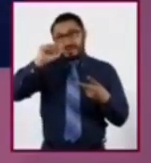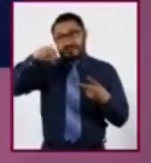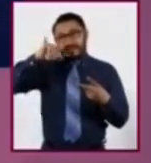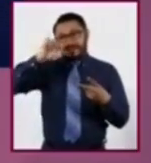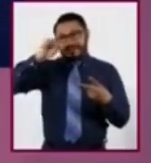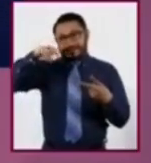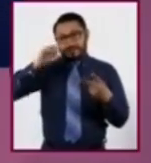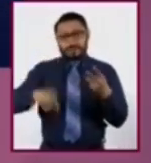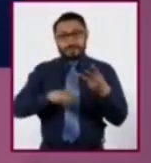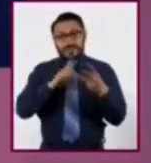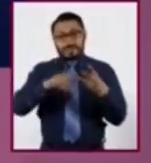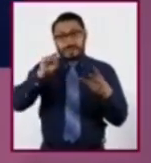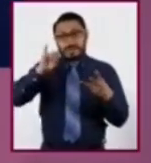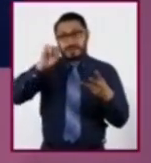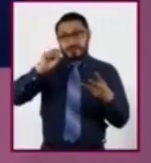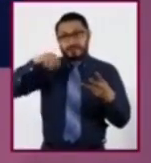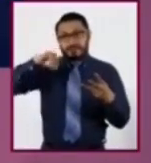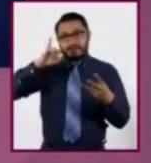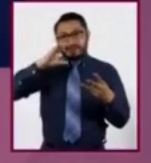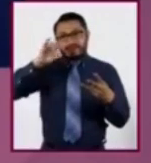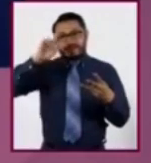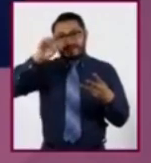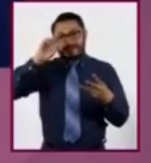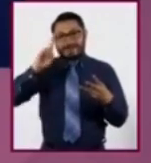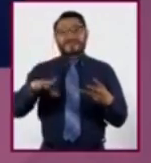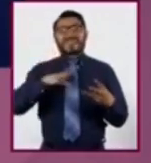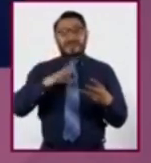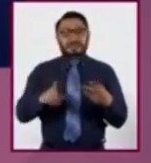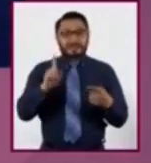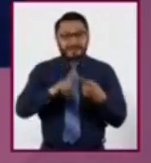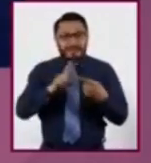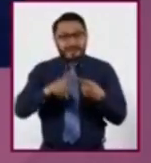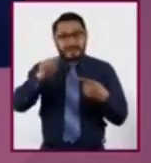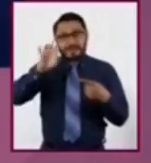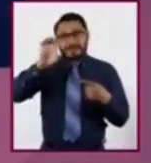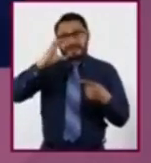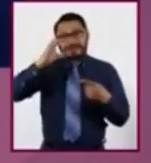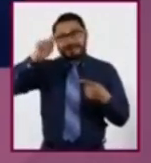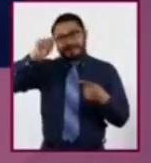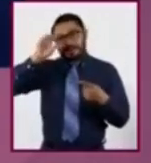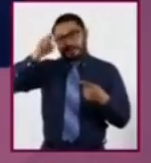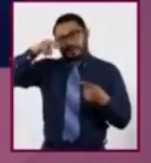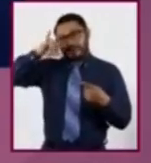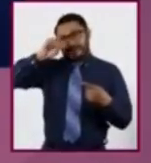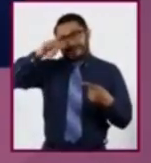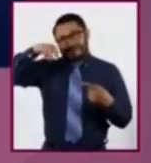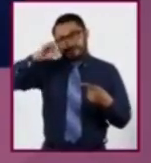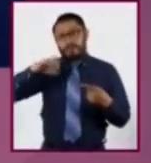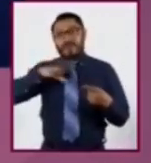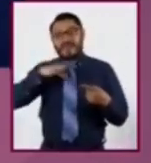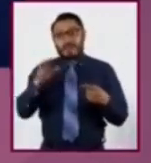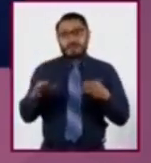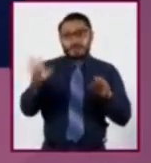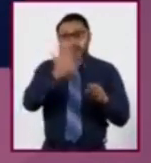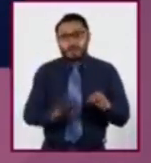El tectonismo es el movimiento de las placas tectónicas, originado por las corrientes de convección